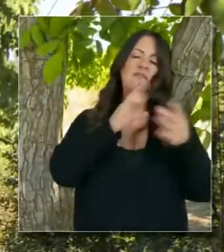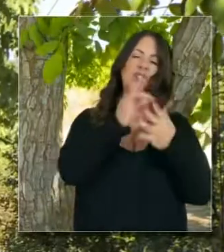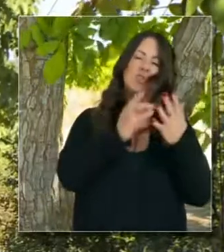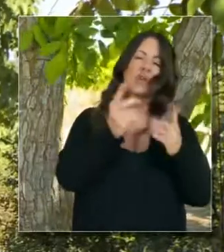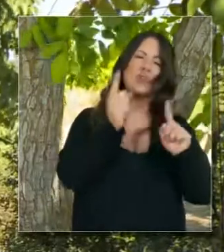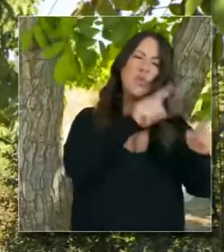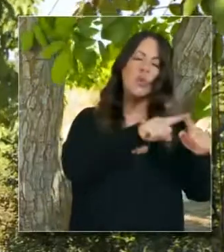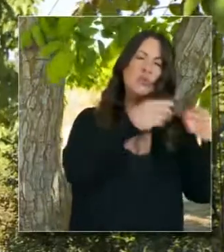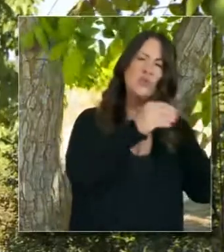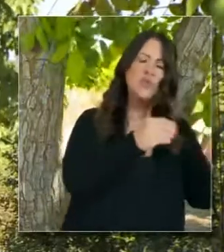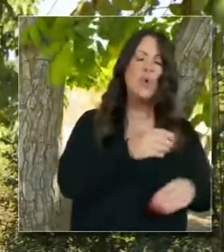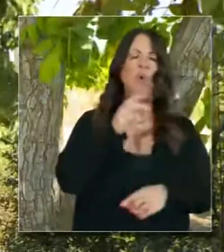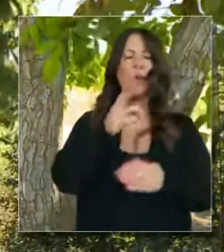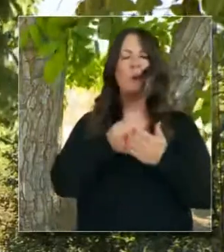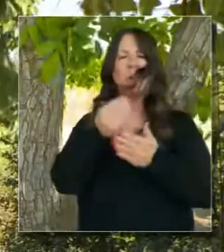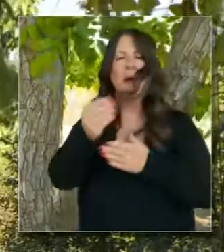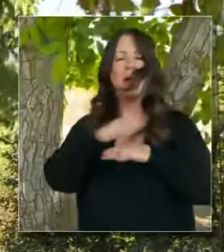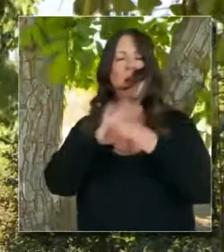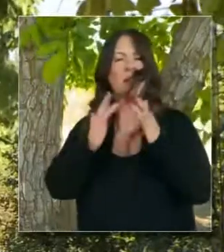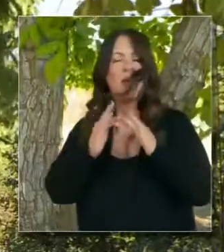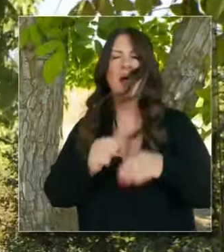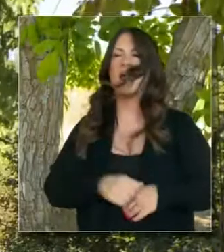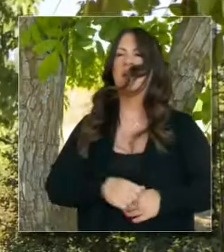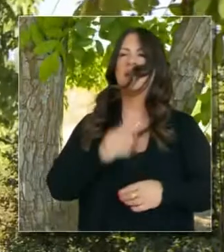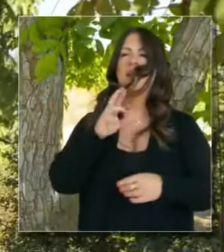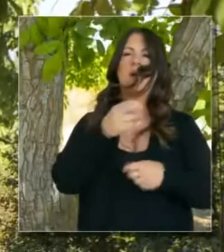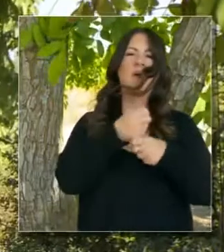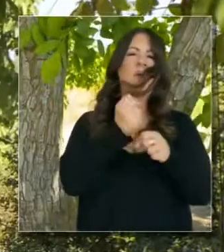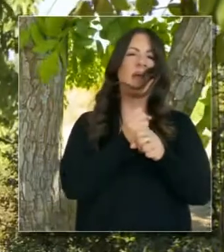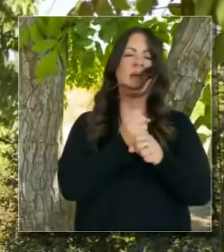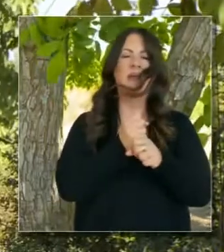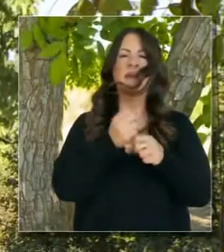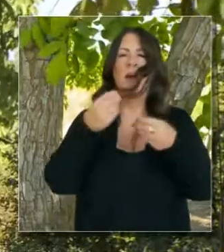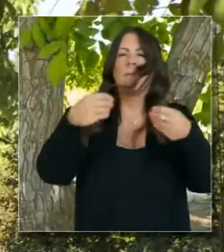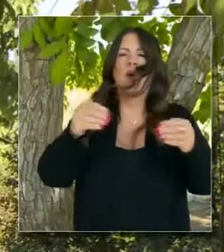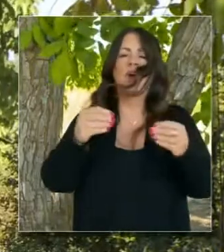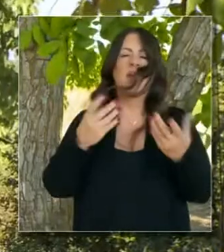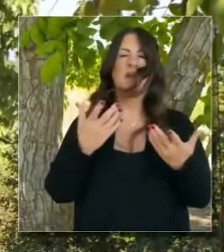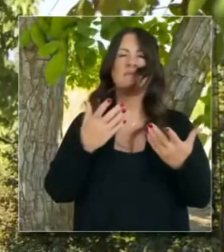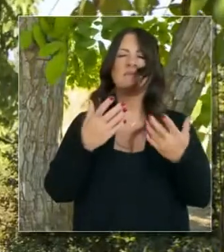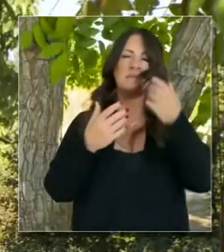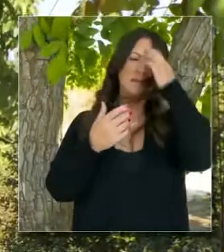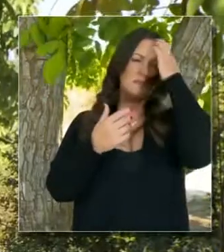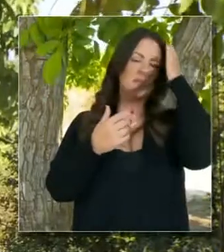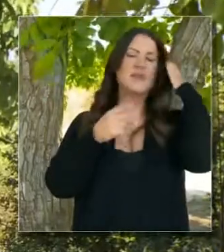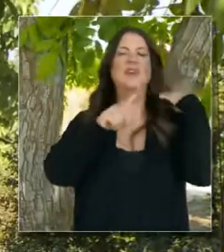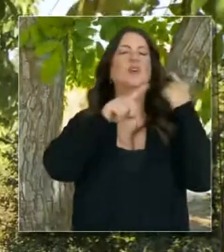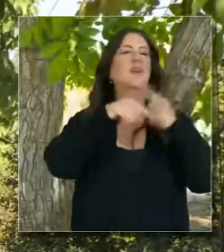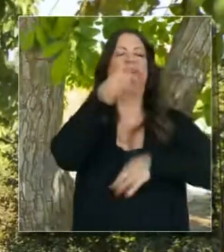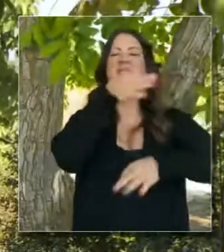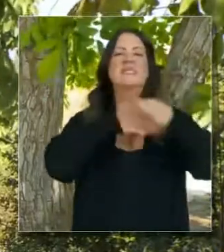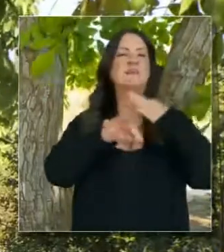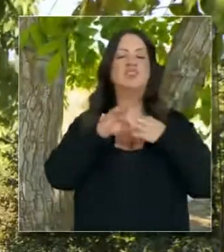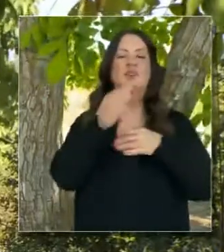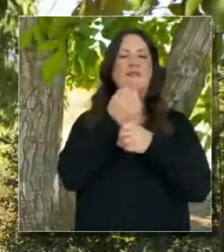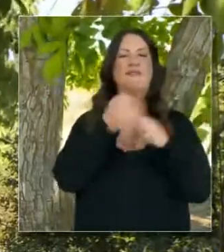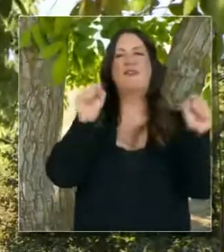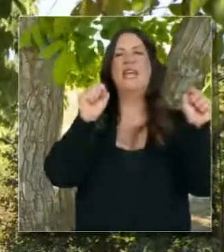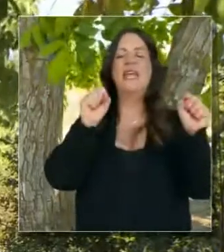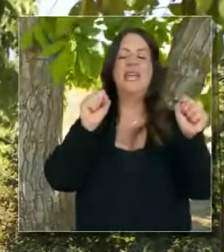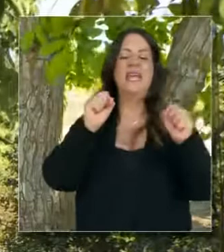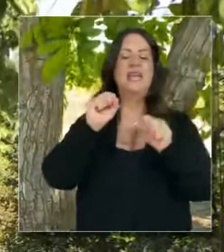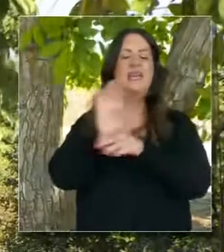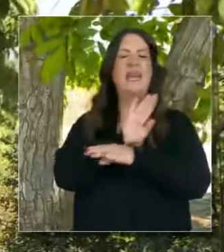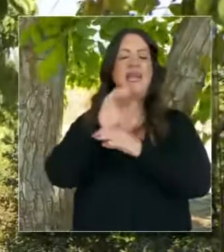o cuando hace sus compras en línea, qué tipo de opción quiere hacer para crear y crear incentivos con